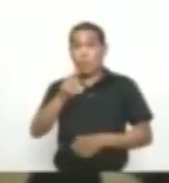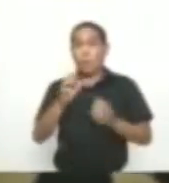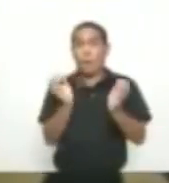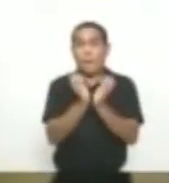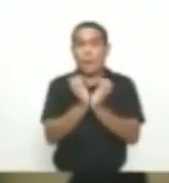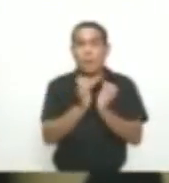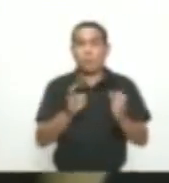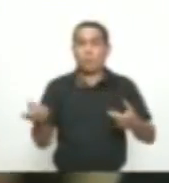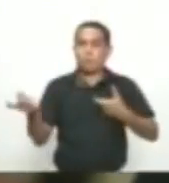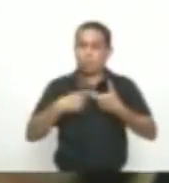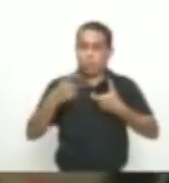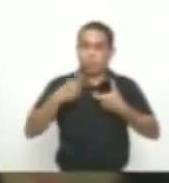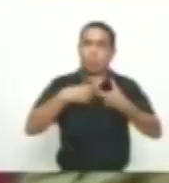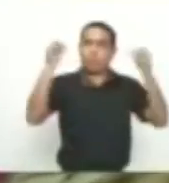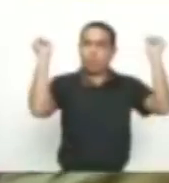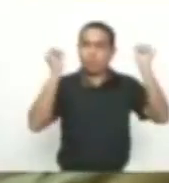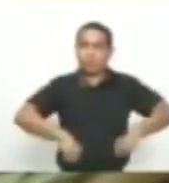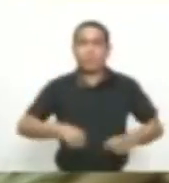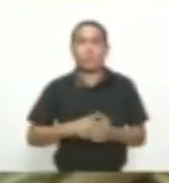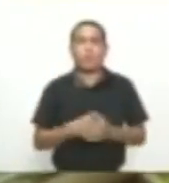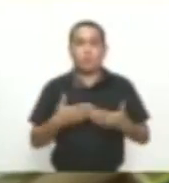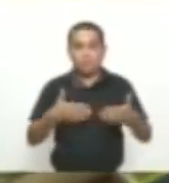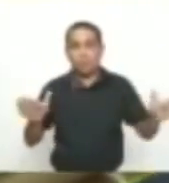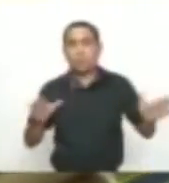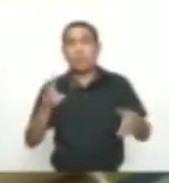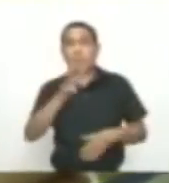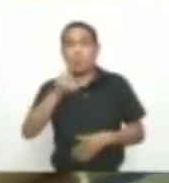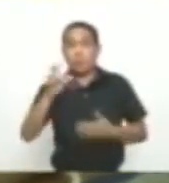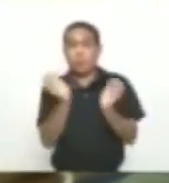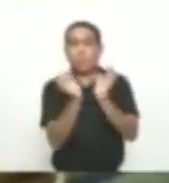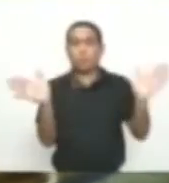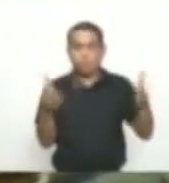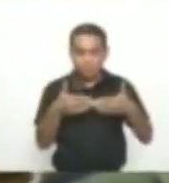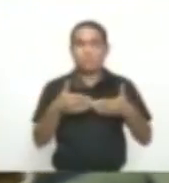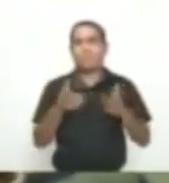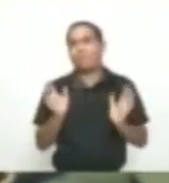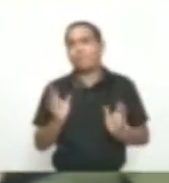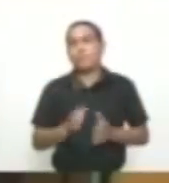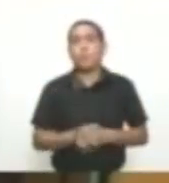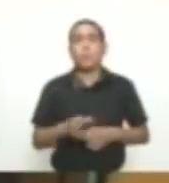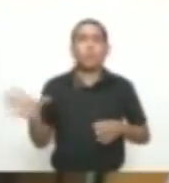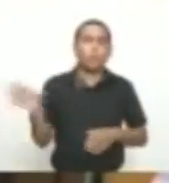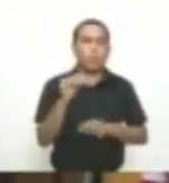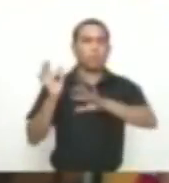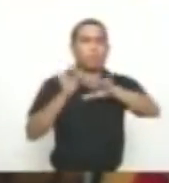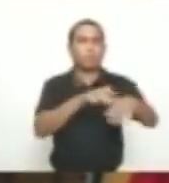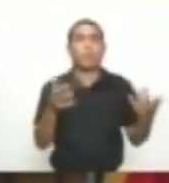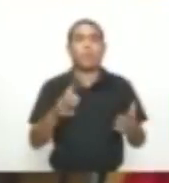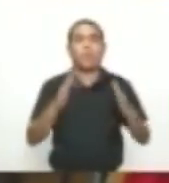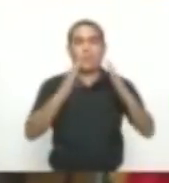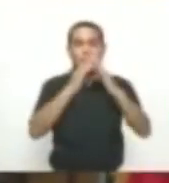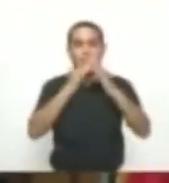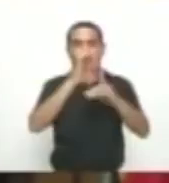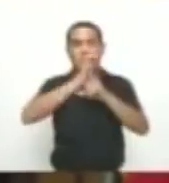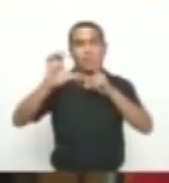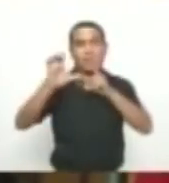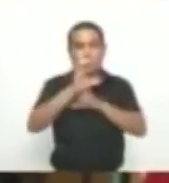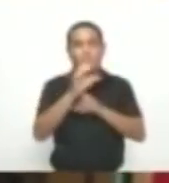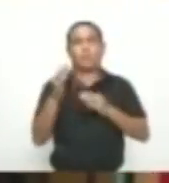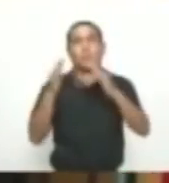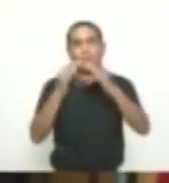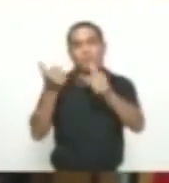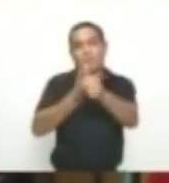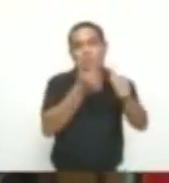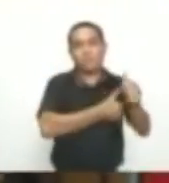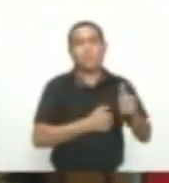inscripciones De Cultural Las personas Interesadas En participar En los talleres Deben acercarse A la Casa De la Cultura De cada municipio